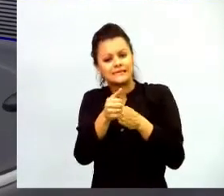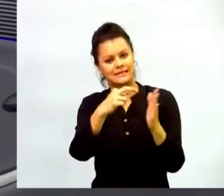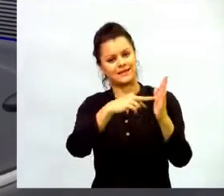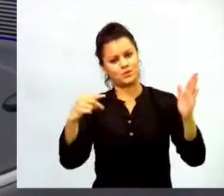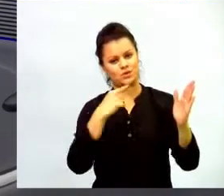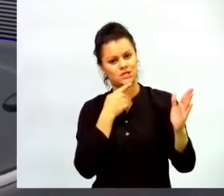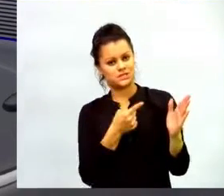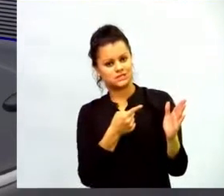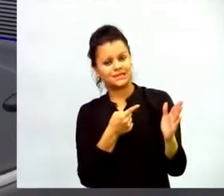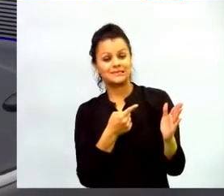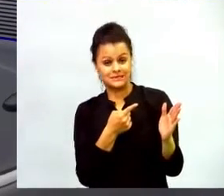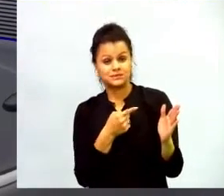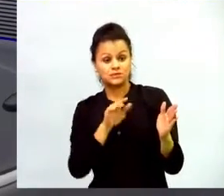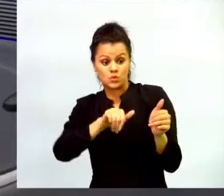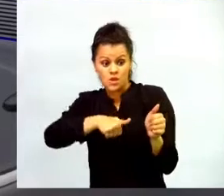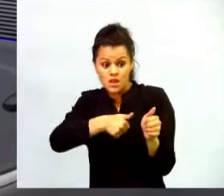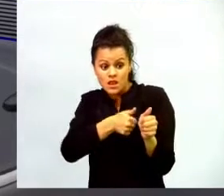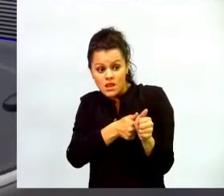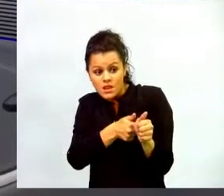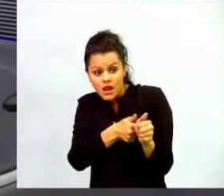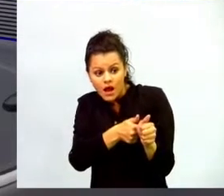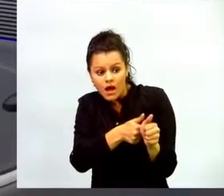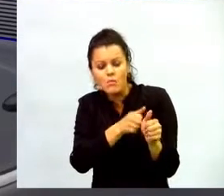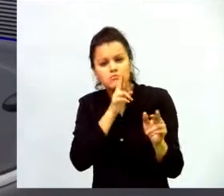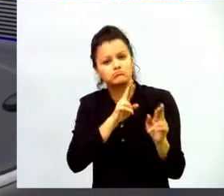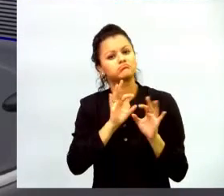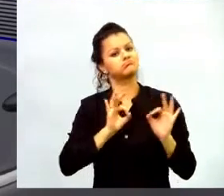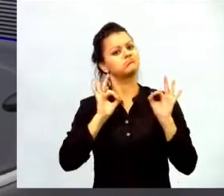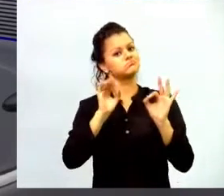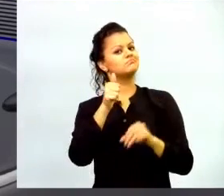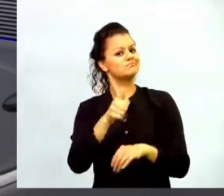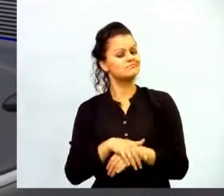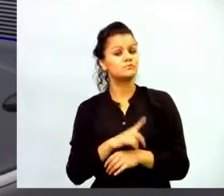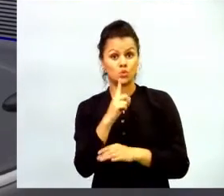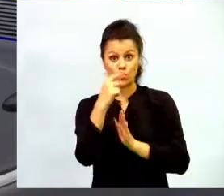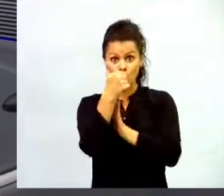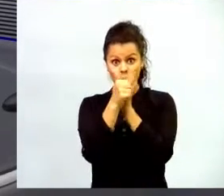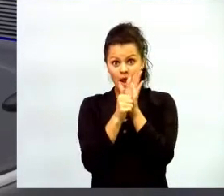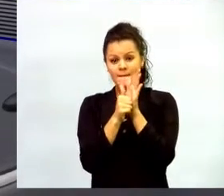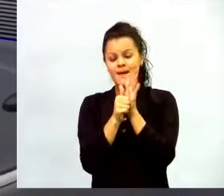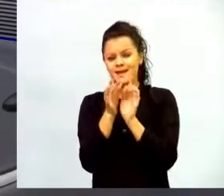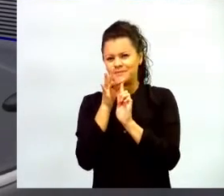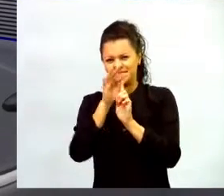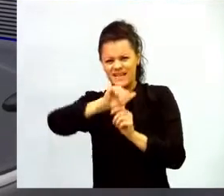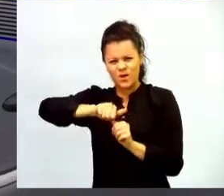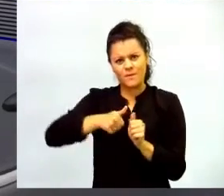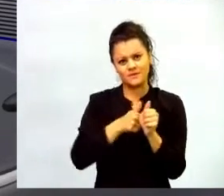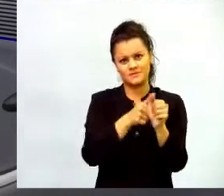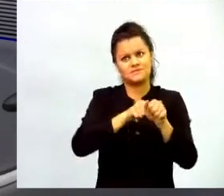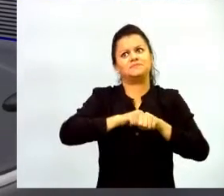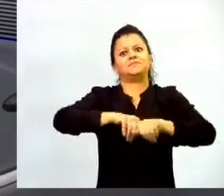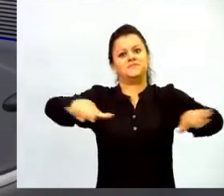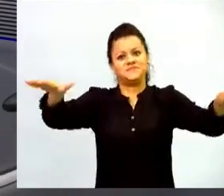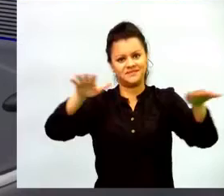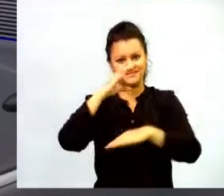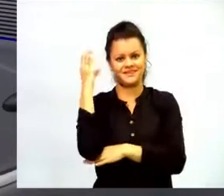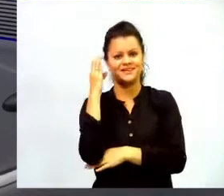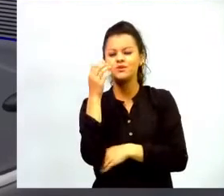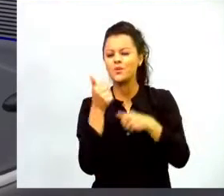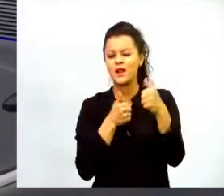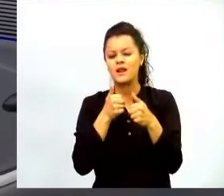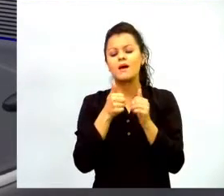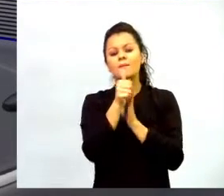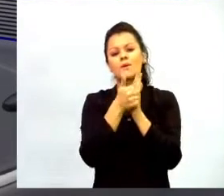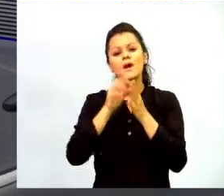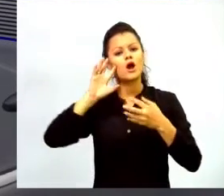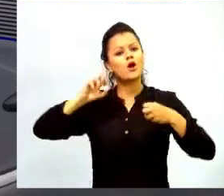impactos positivos en la calidad uno de esos programas de acompañamiento que se ha desplegado en Colombia ha sido el programa Colegio DSTIC inspirado